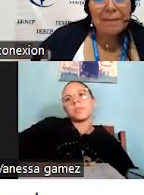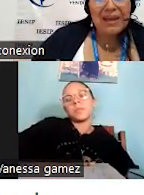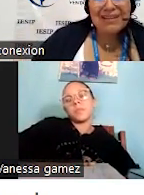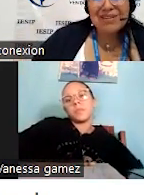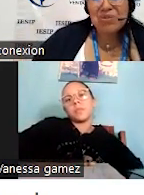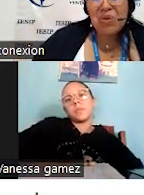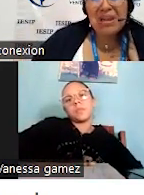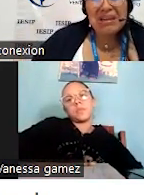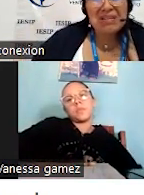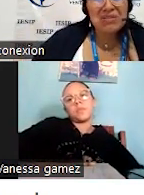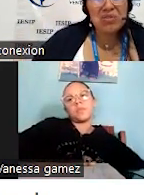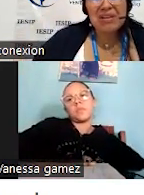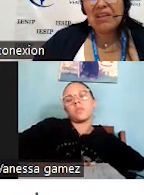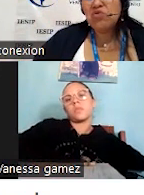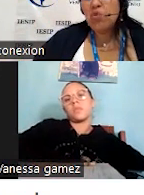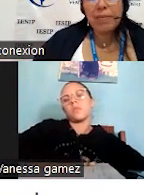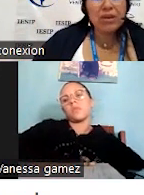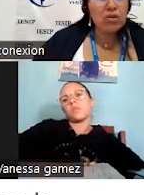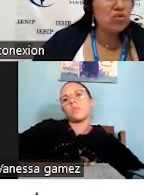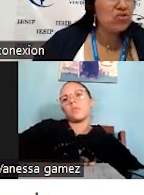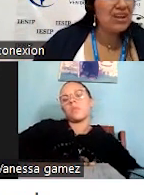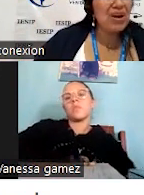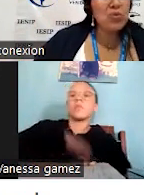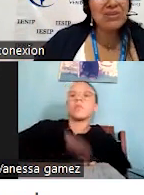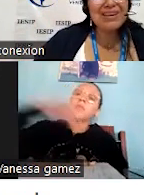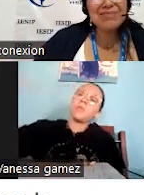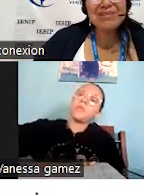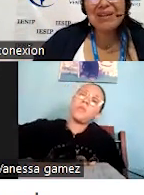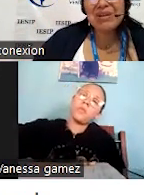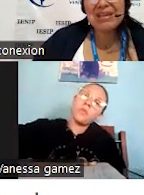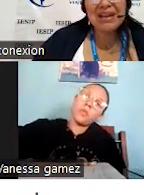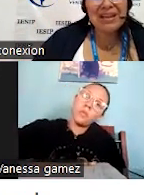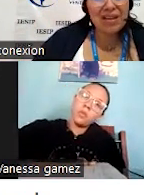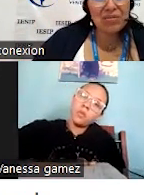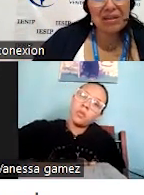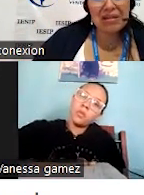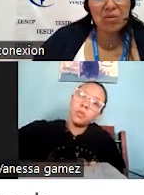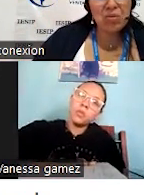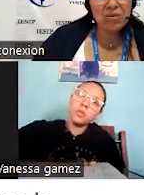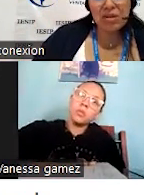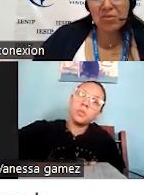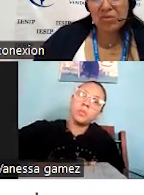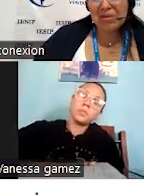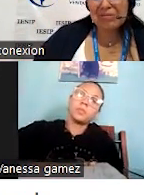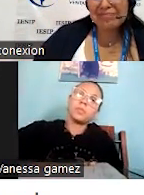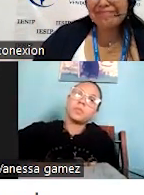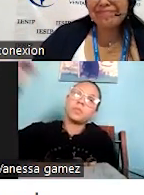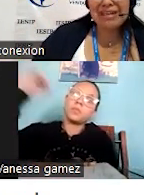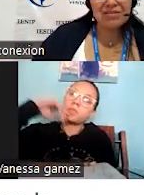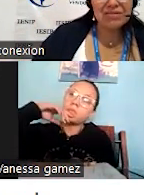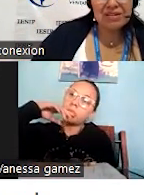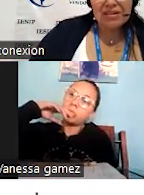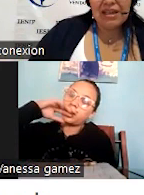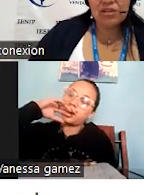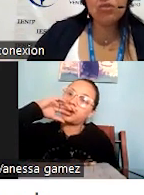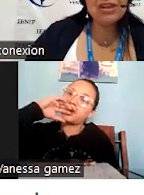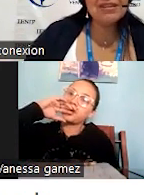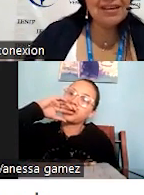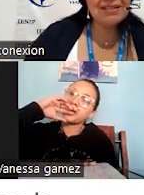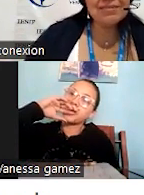así. Este, no, la reseccionista es súper grosera, es una, una villana, una de lo último, una, bueno.